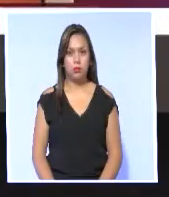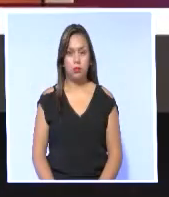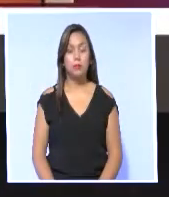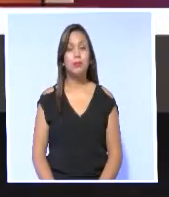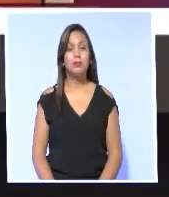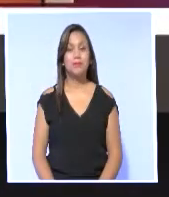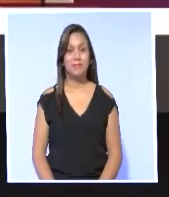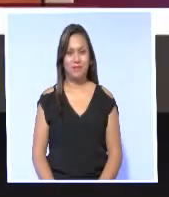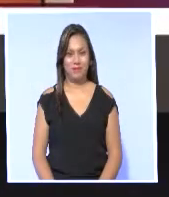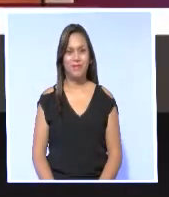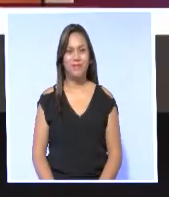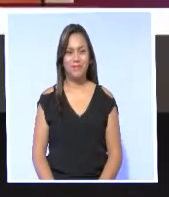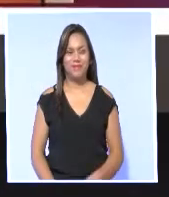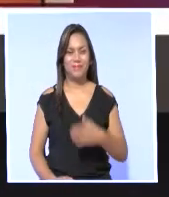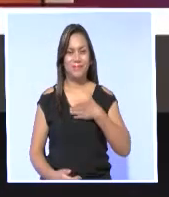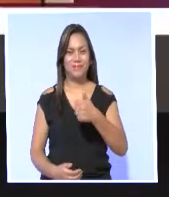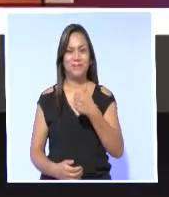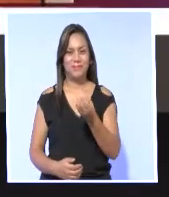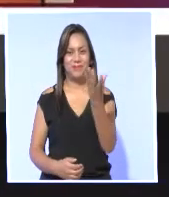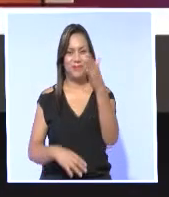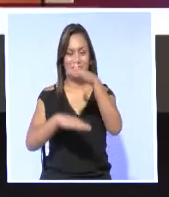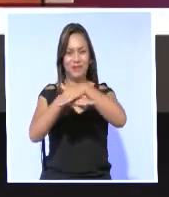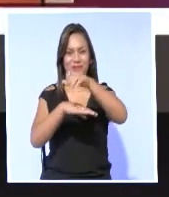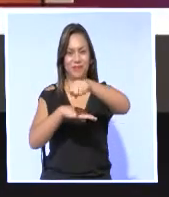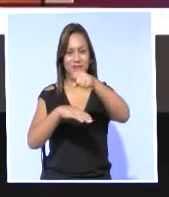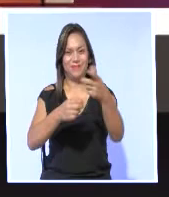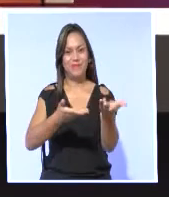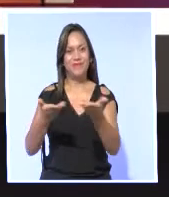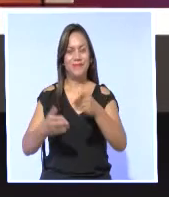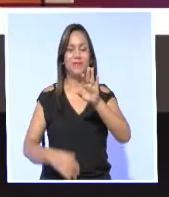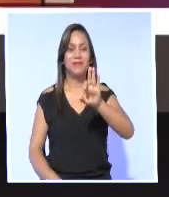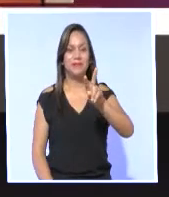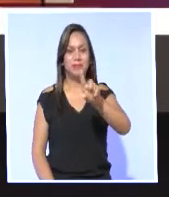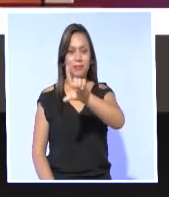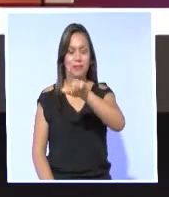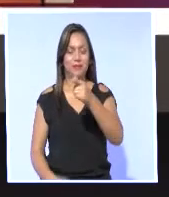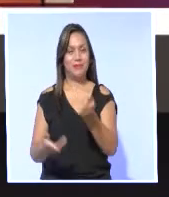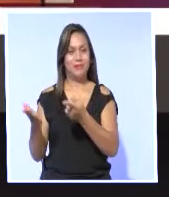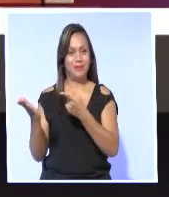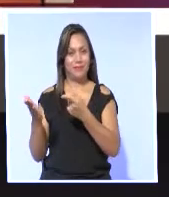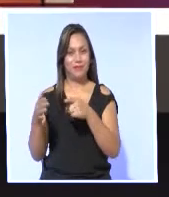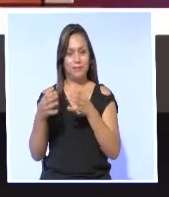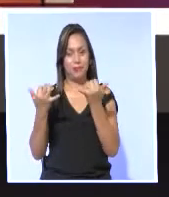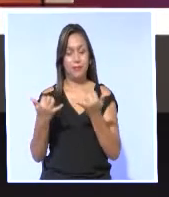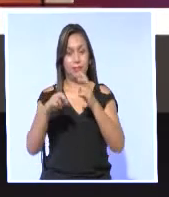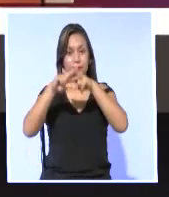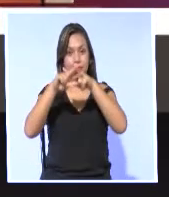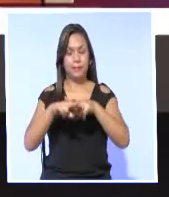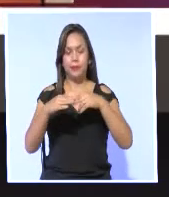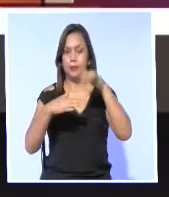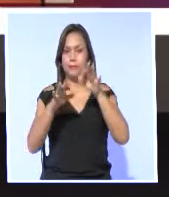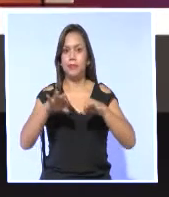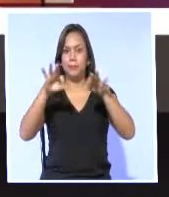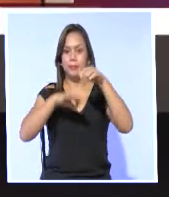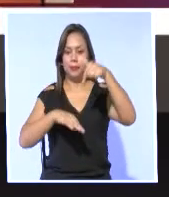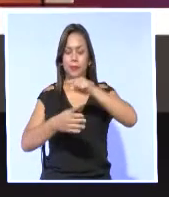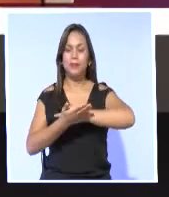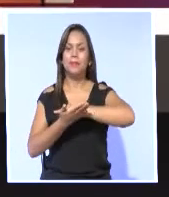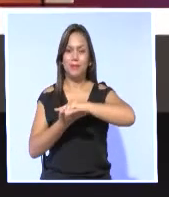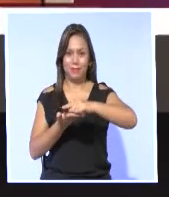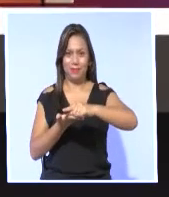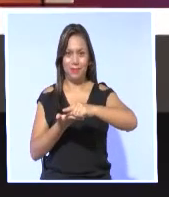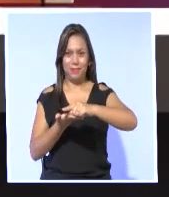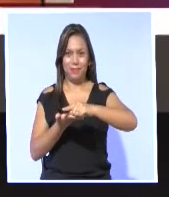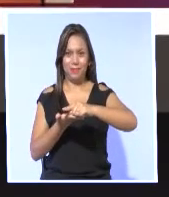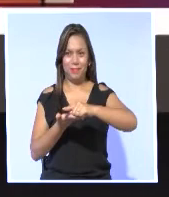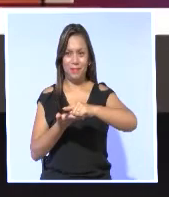¿Qué tal amigos? Bienvenidos a la emisión dominical de TVL Noticias. Soy María Fernanda Medina y revisaremos los hechos más relevantes suscitados en la Asamblea